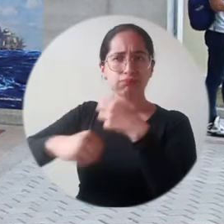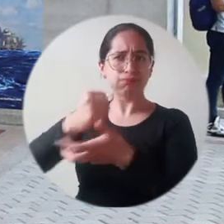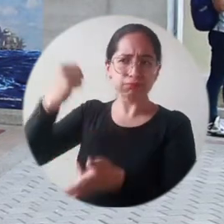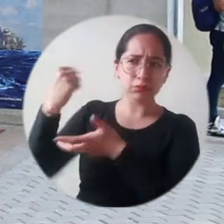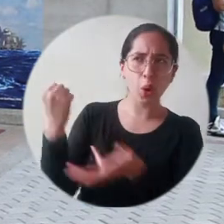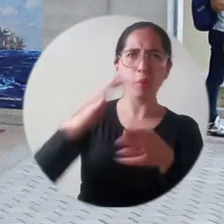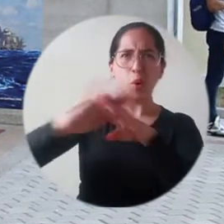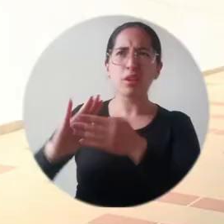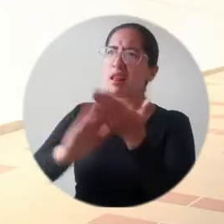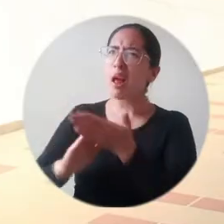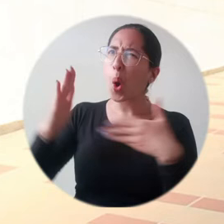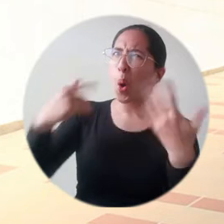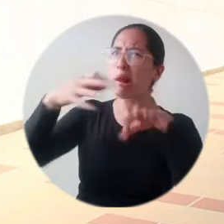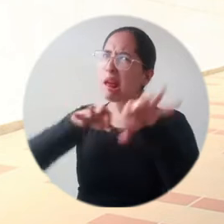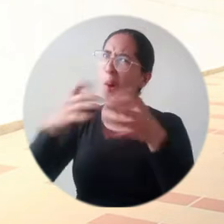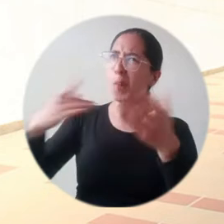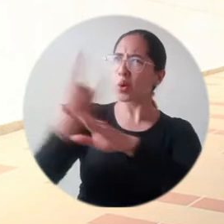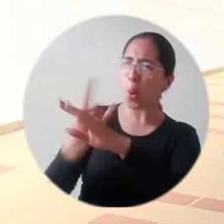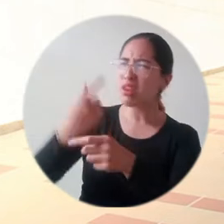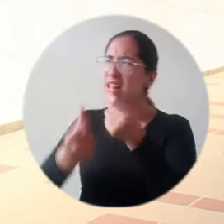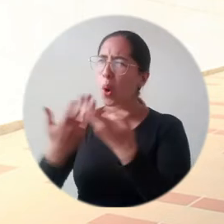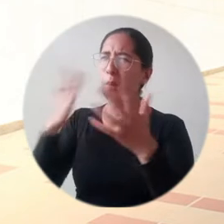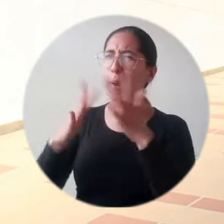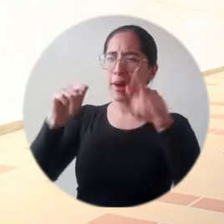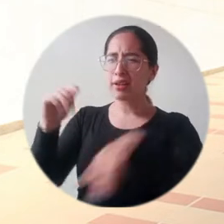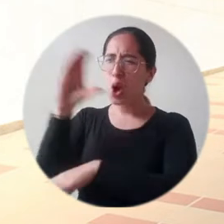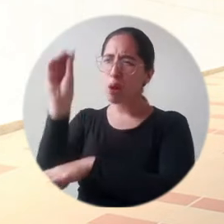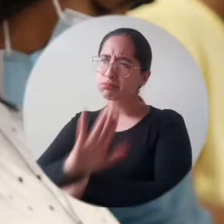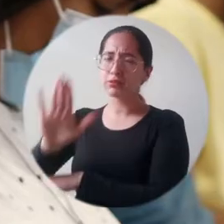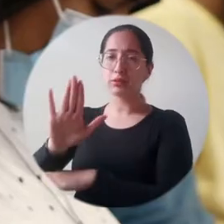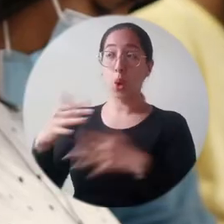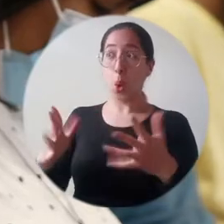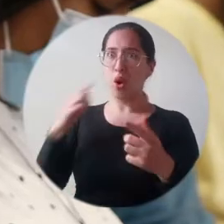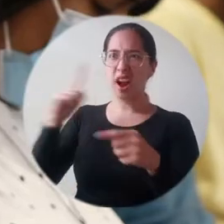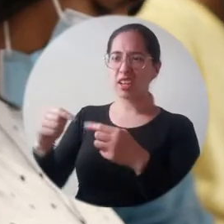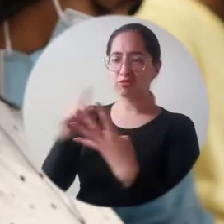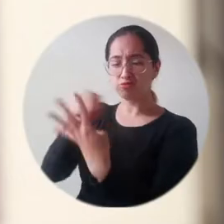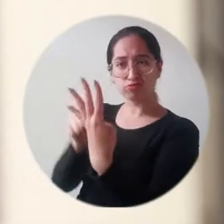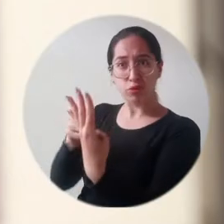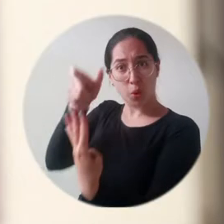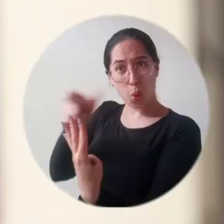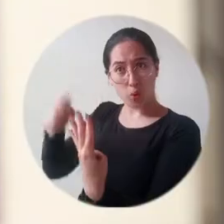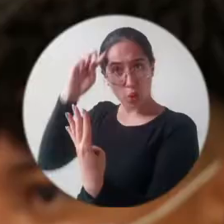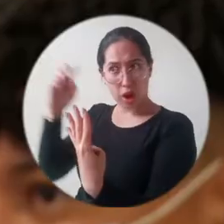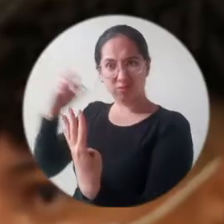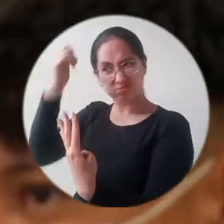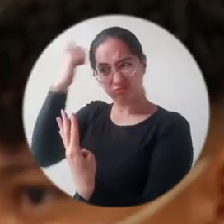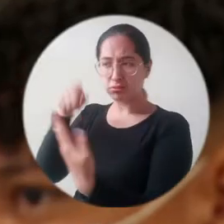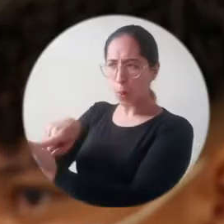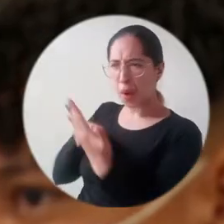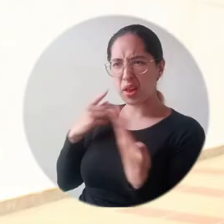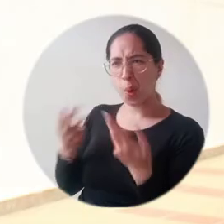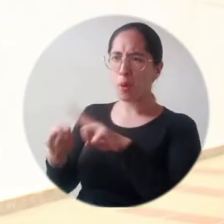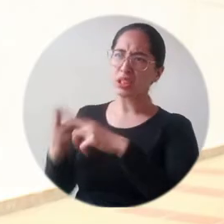traído la fiscalidad en Colombia. Pues en estos casos nos trajeron a profesores que son demasiado especializados en estos temas y lo más importante es que nos